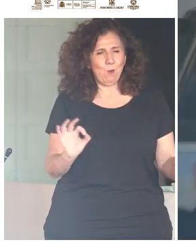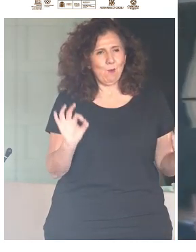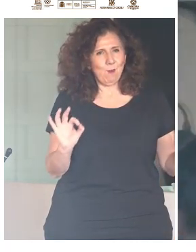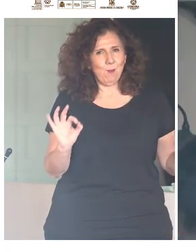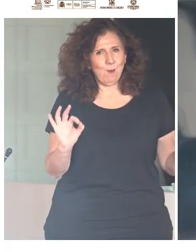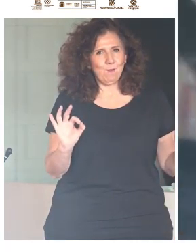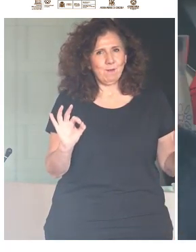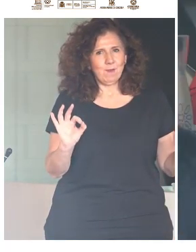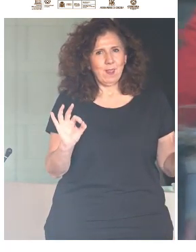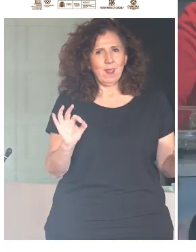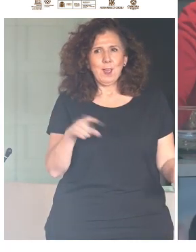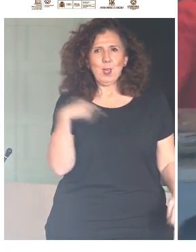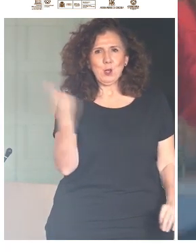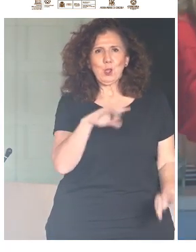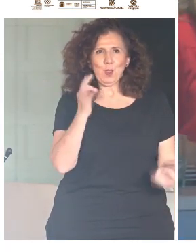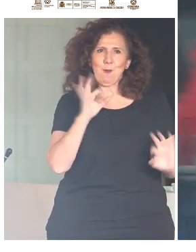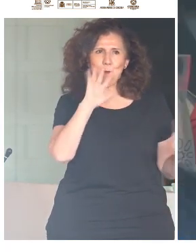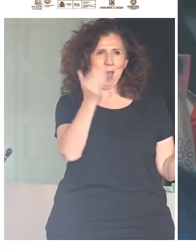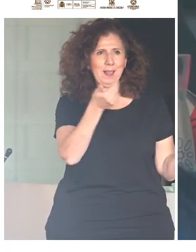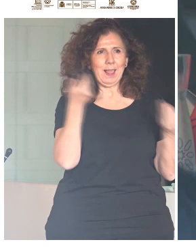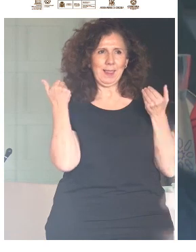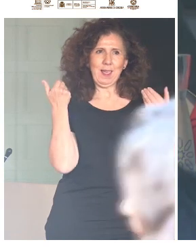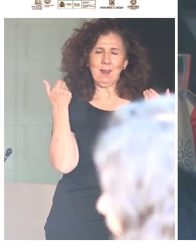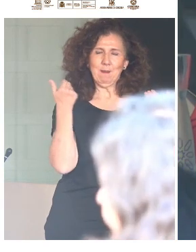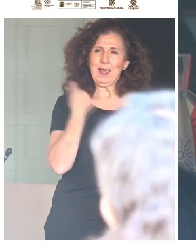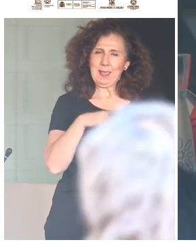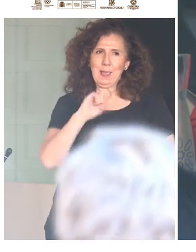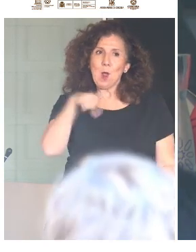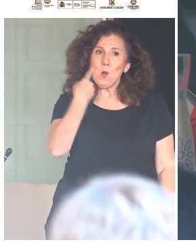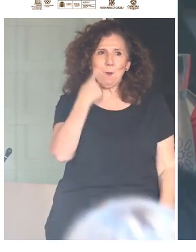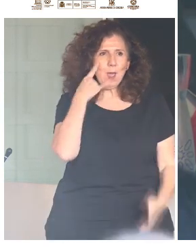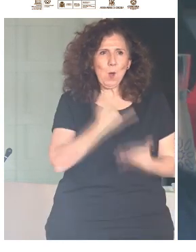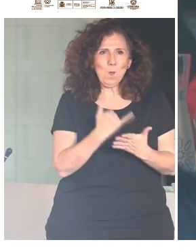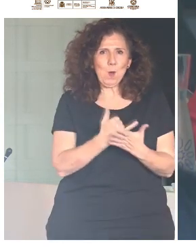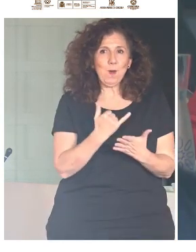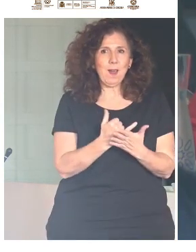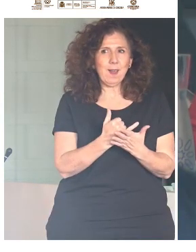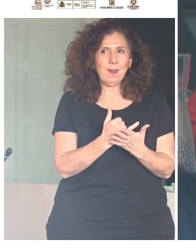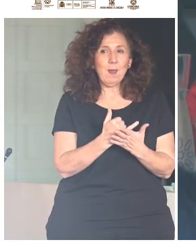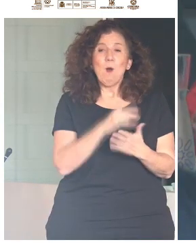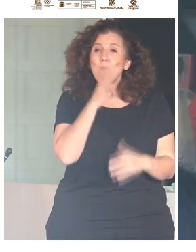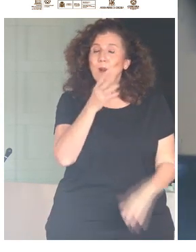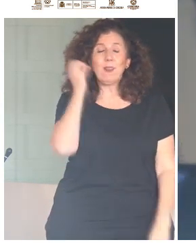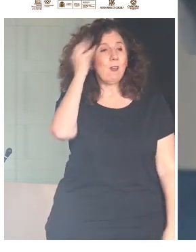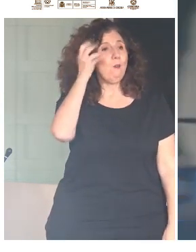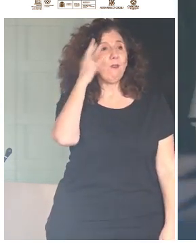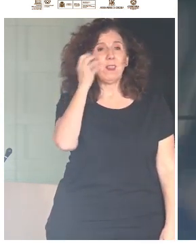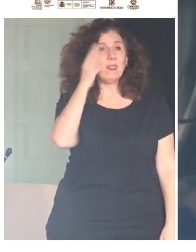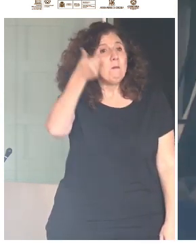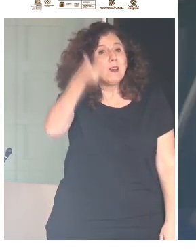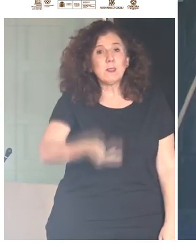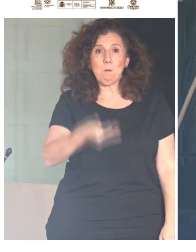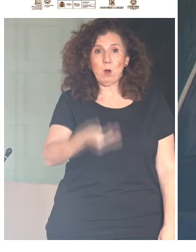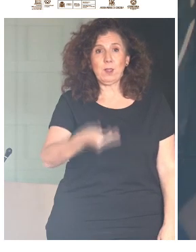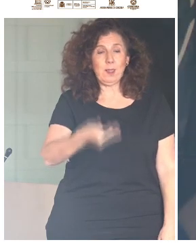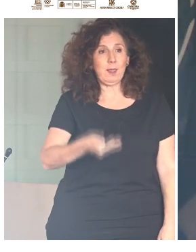la atención que vais a poder comprobar vosotros, porque tenemos como conferencia magistral a